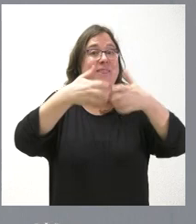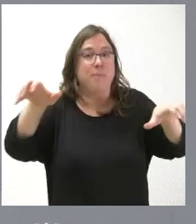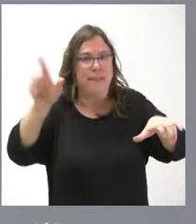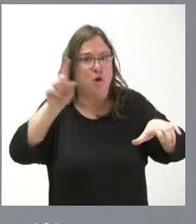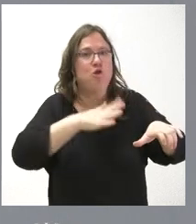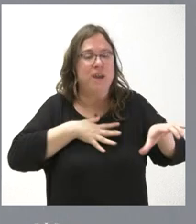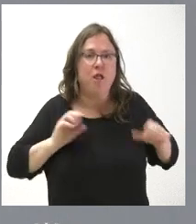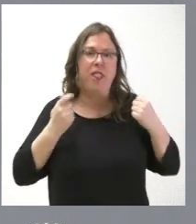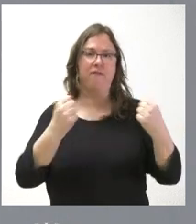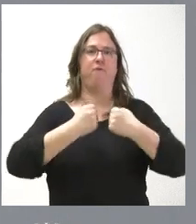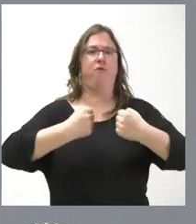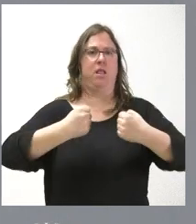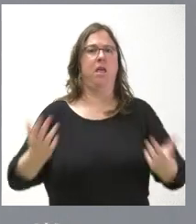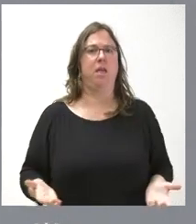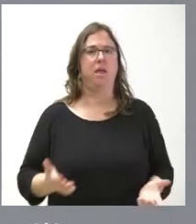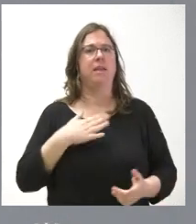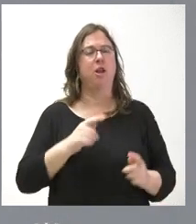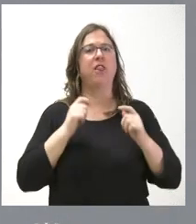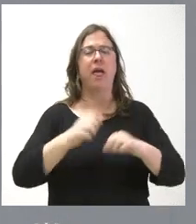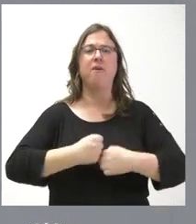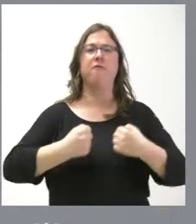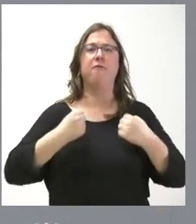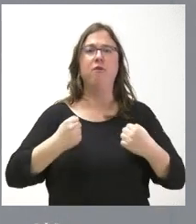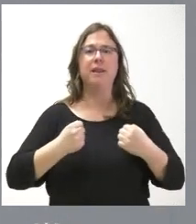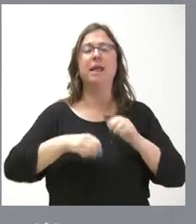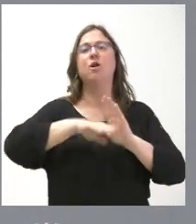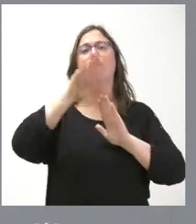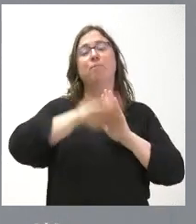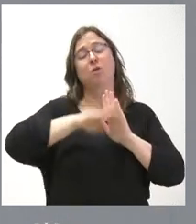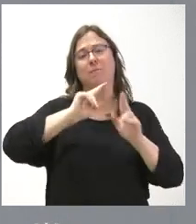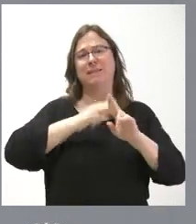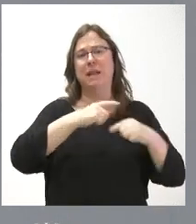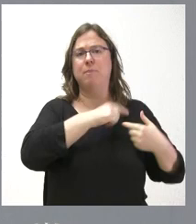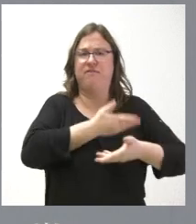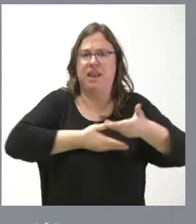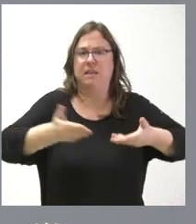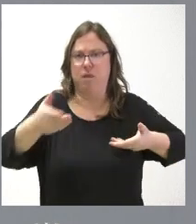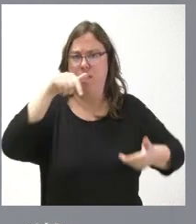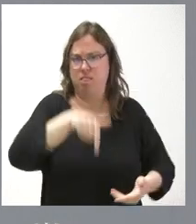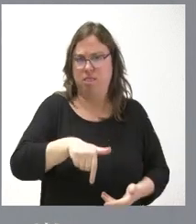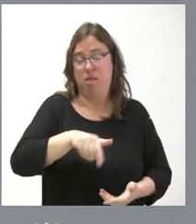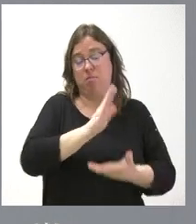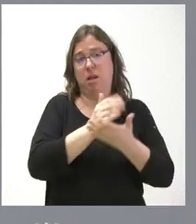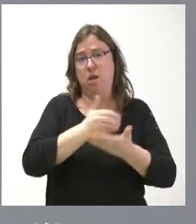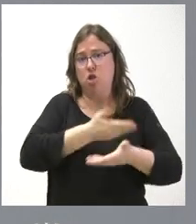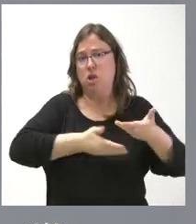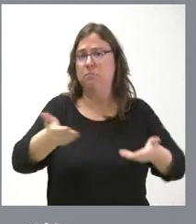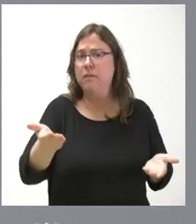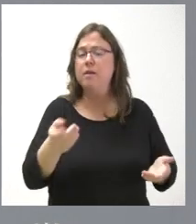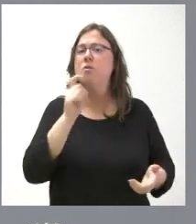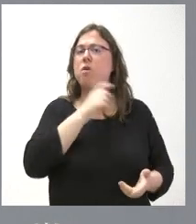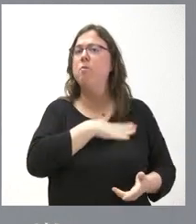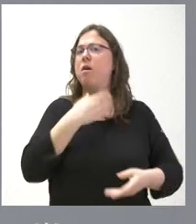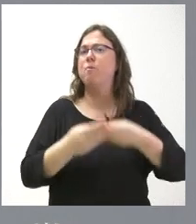y nuestra idea, por tanto, es hacer más fuerte el programa de trasplantes que existe en nuestra comunidad autónoma. ¿Y cómo lo queremos